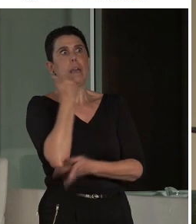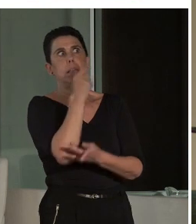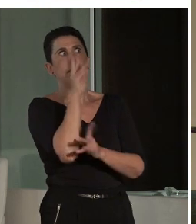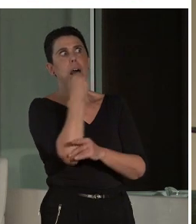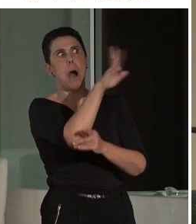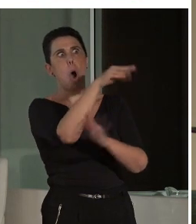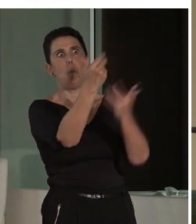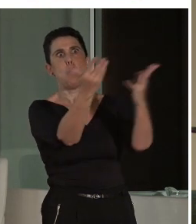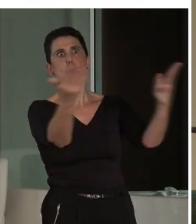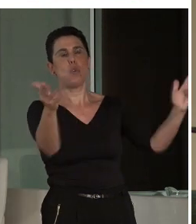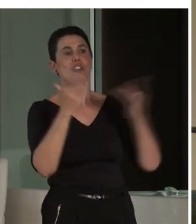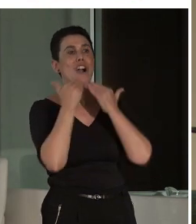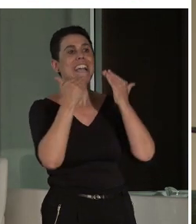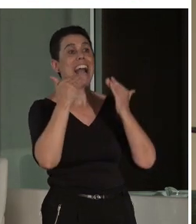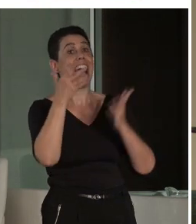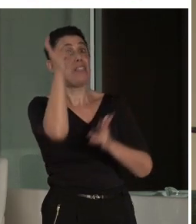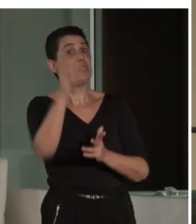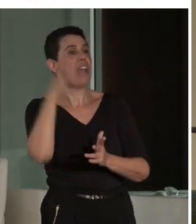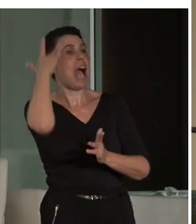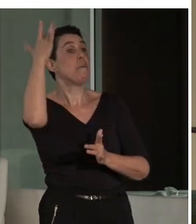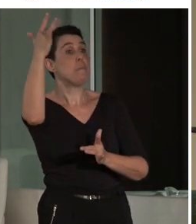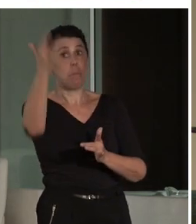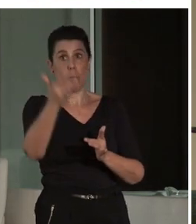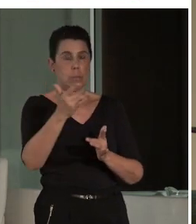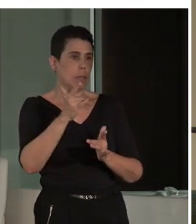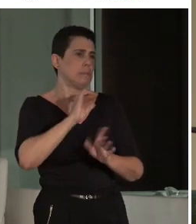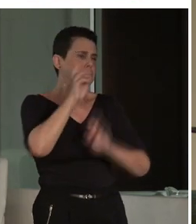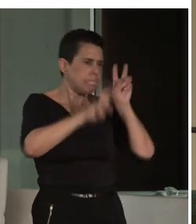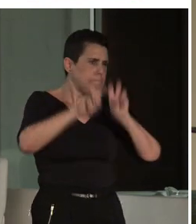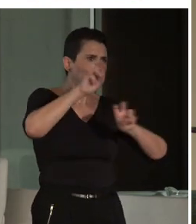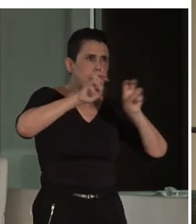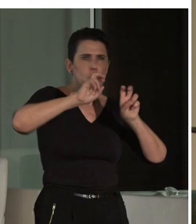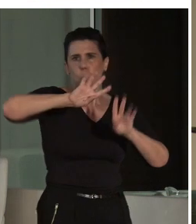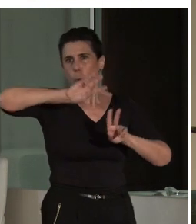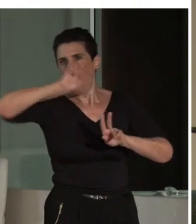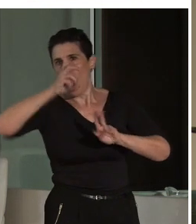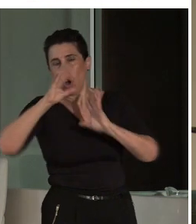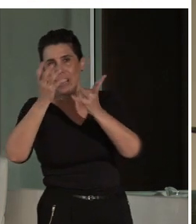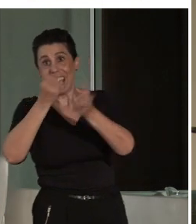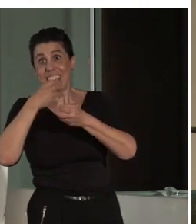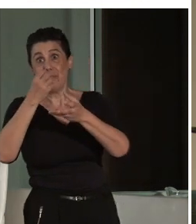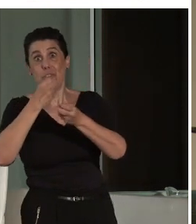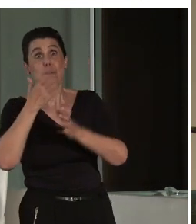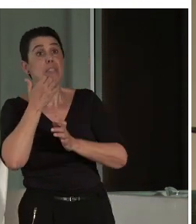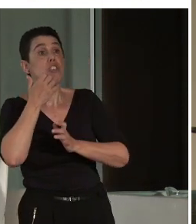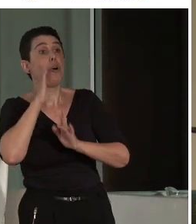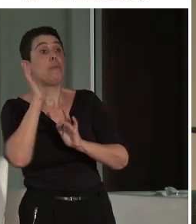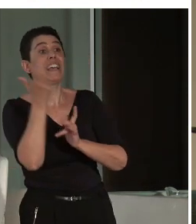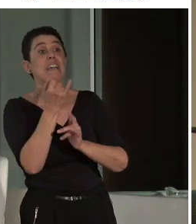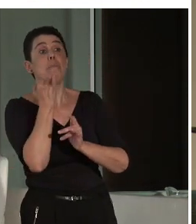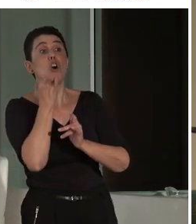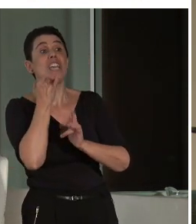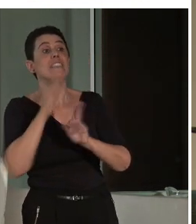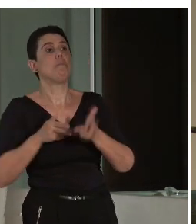museion, ¿no? Sin embargo, cuando vas a otras fuentes de análisis como es el euskera, a todos os